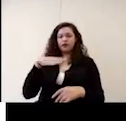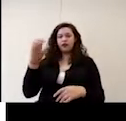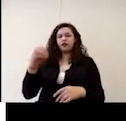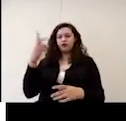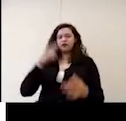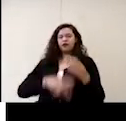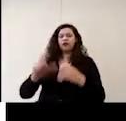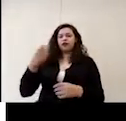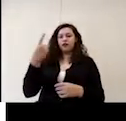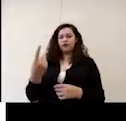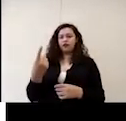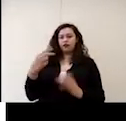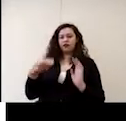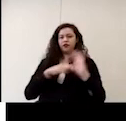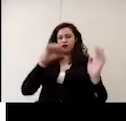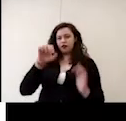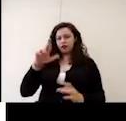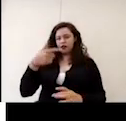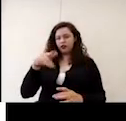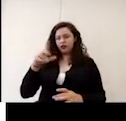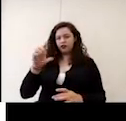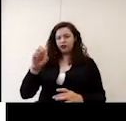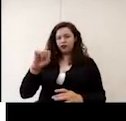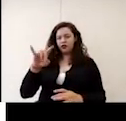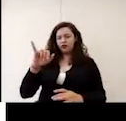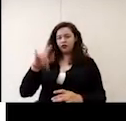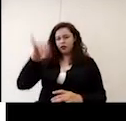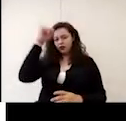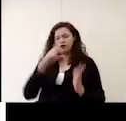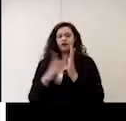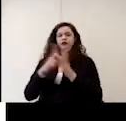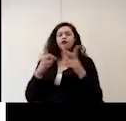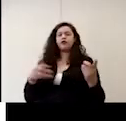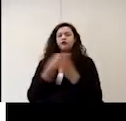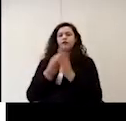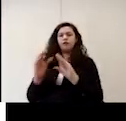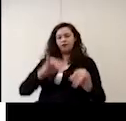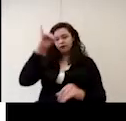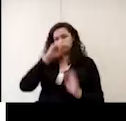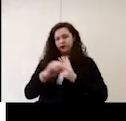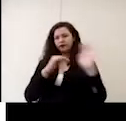2021 firma Sergio Gómez Sáenz jefe del departamento de desarrollo y capacitación